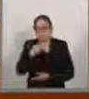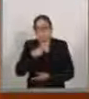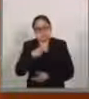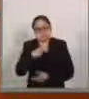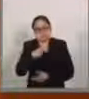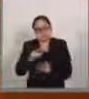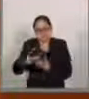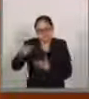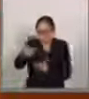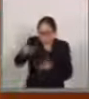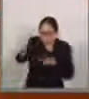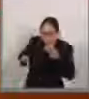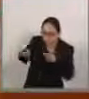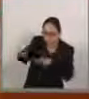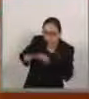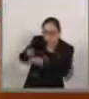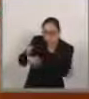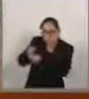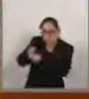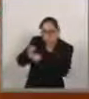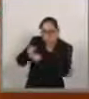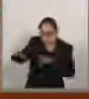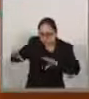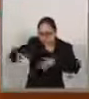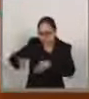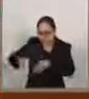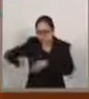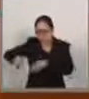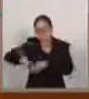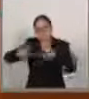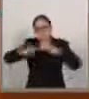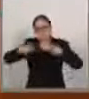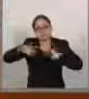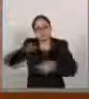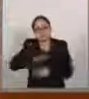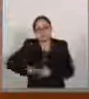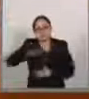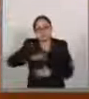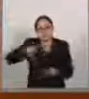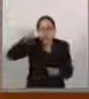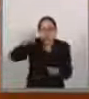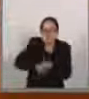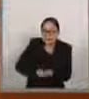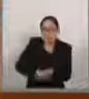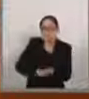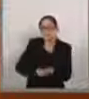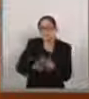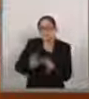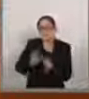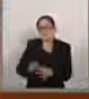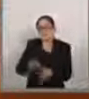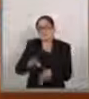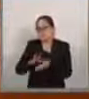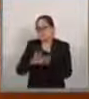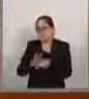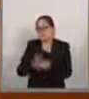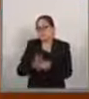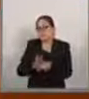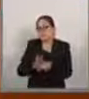consulta fundamentalmente al grupo de población que está directamente de manera